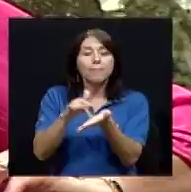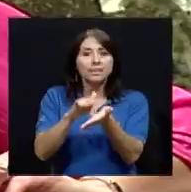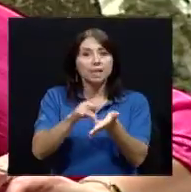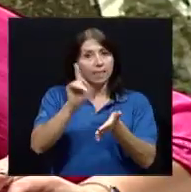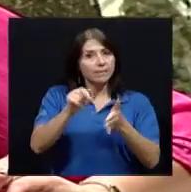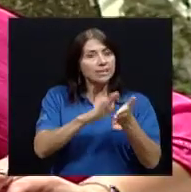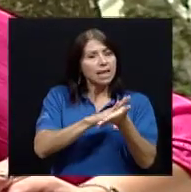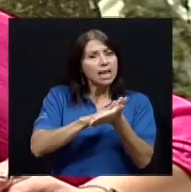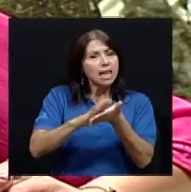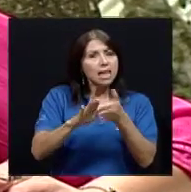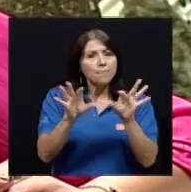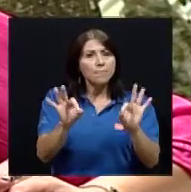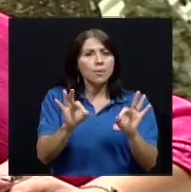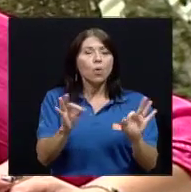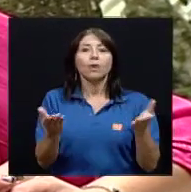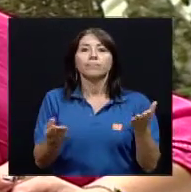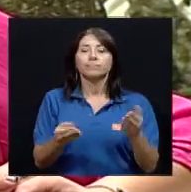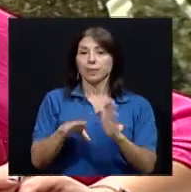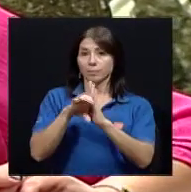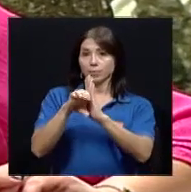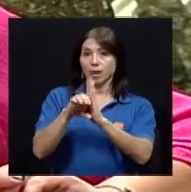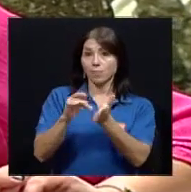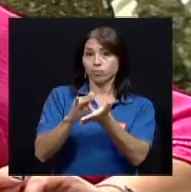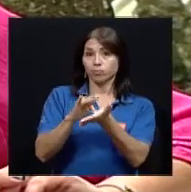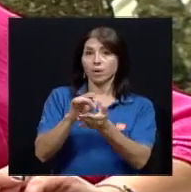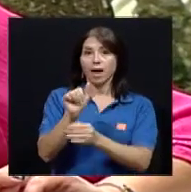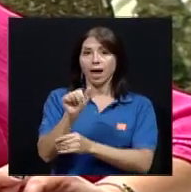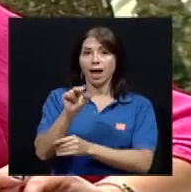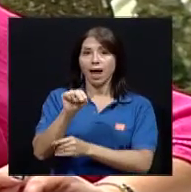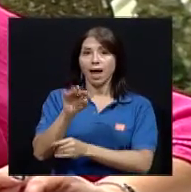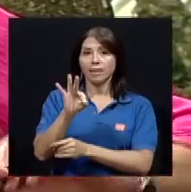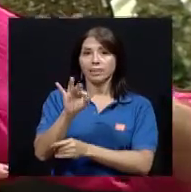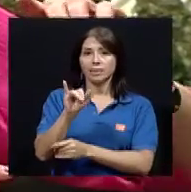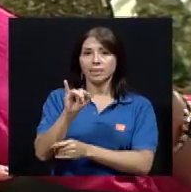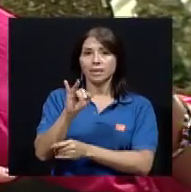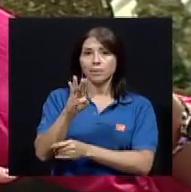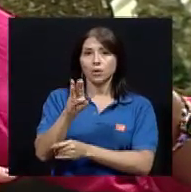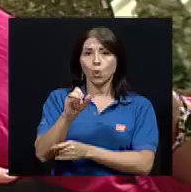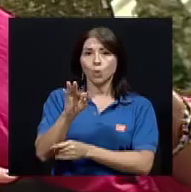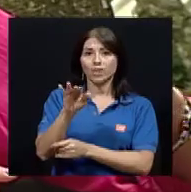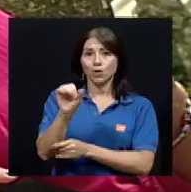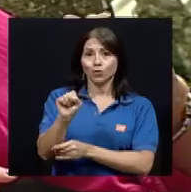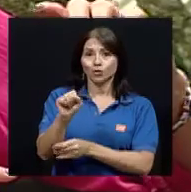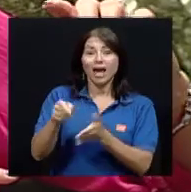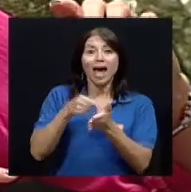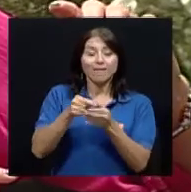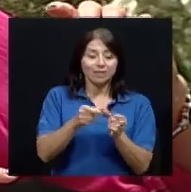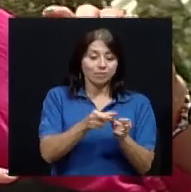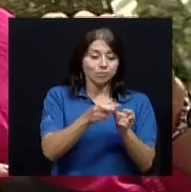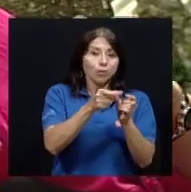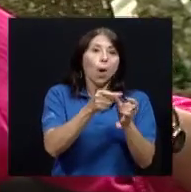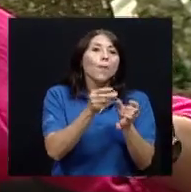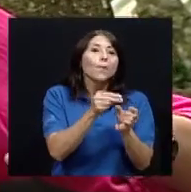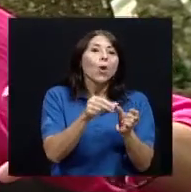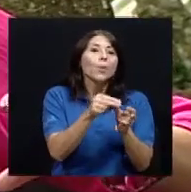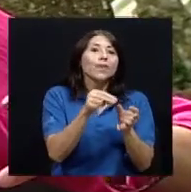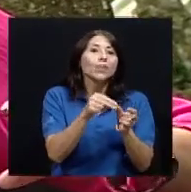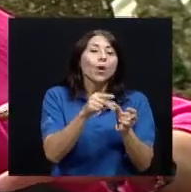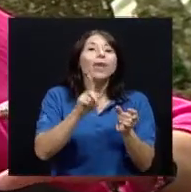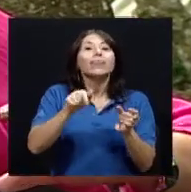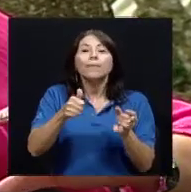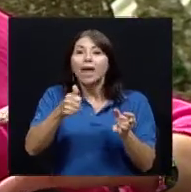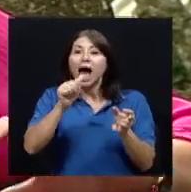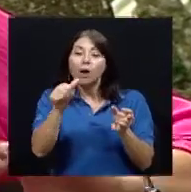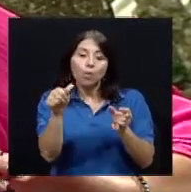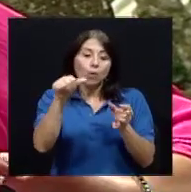cuando hablamos por ejemplo antibióticos que lo que requieren preparación usualmente porque viene el polvito y hay que reconstituirlo es decir agregarle